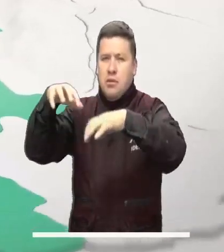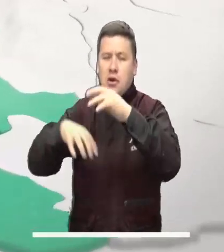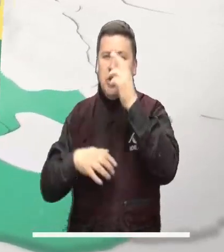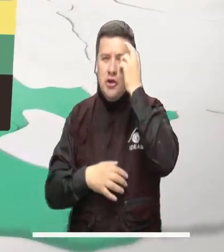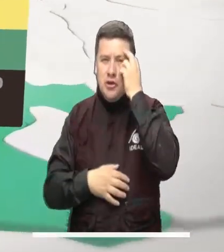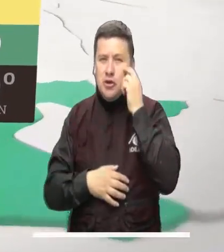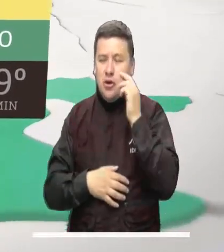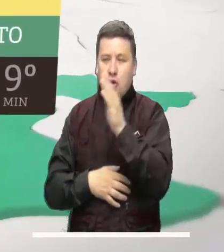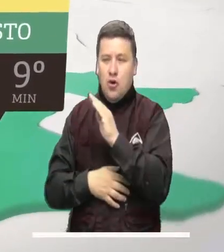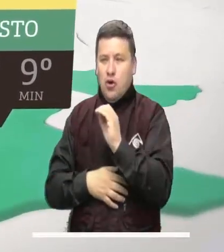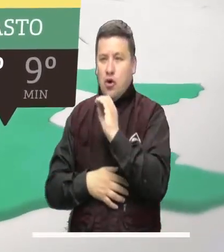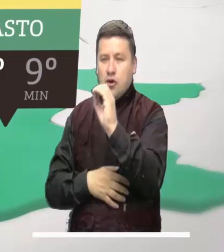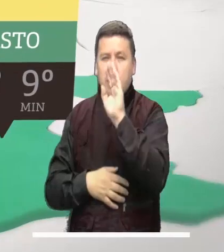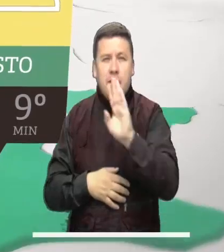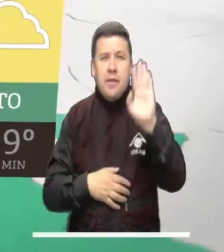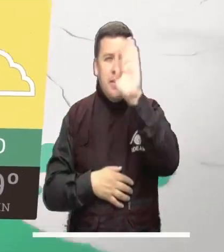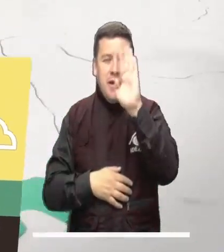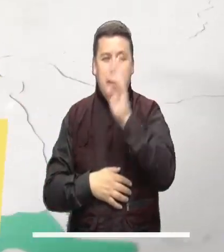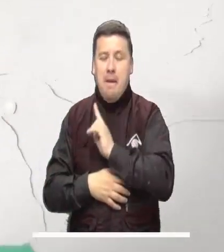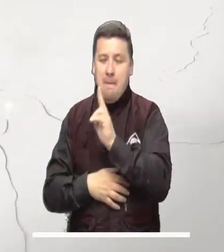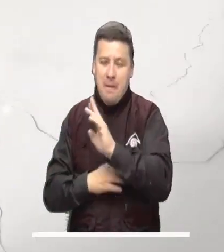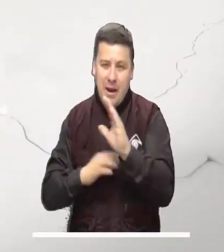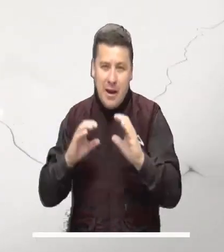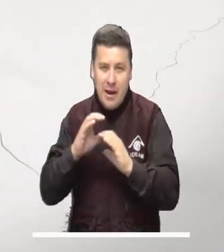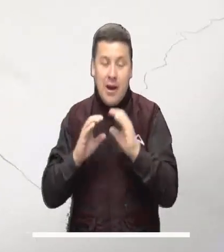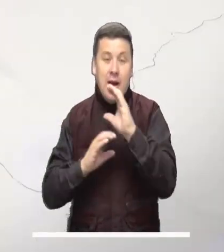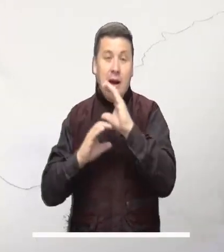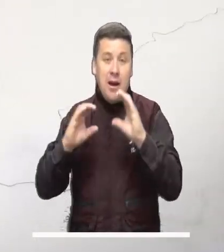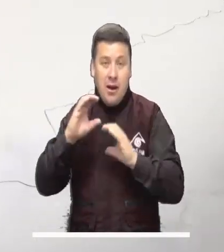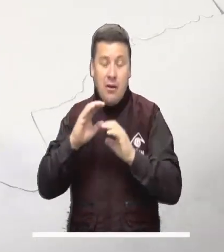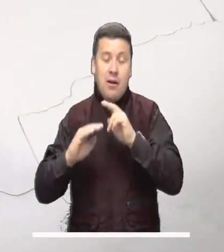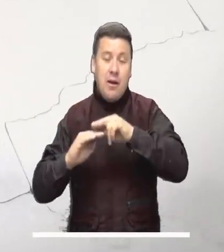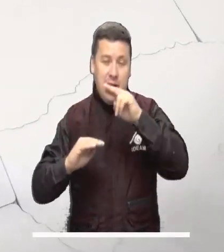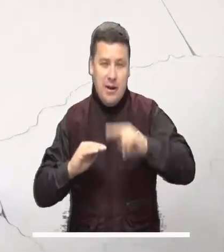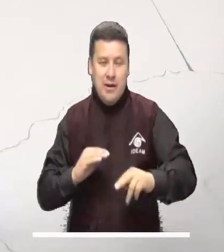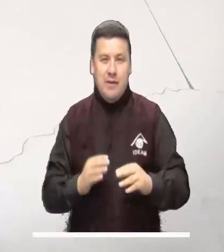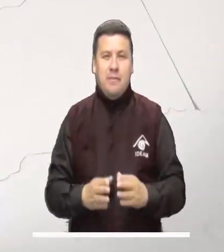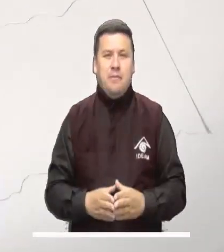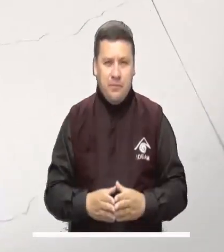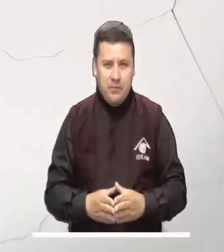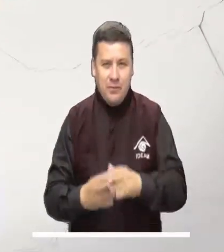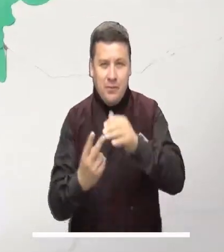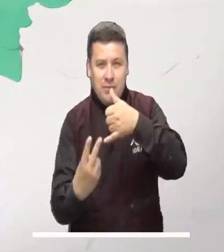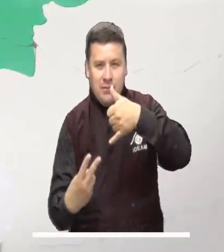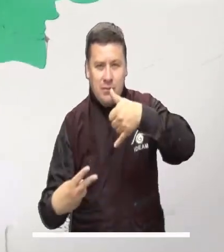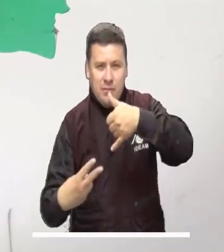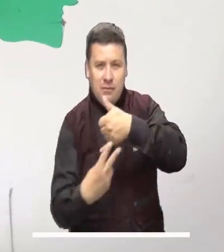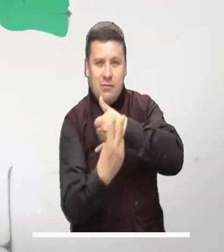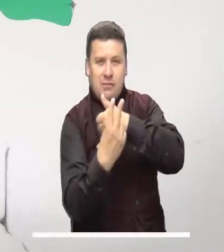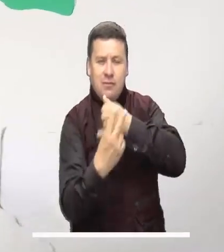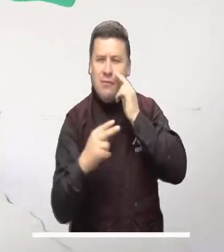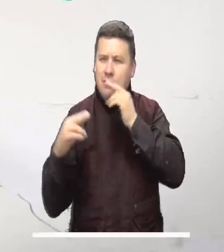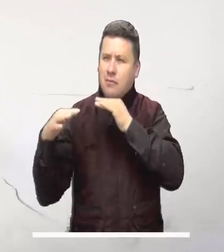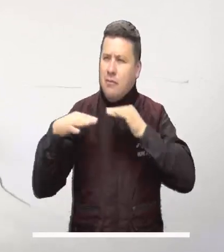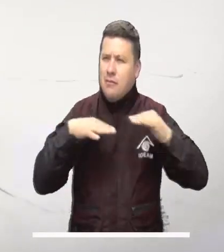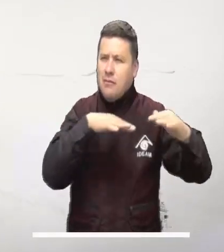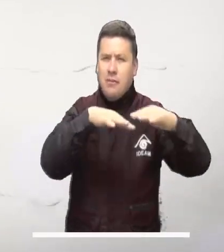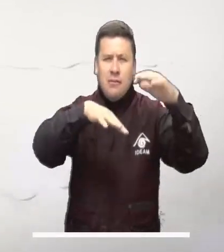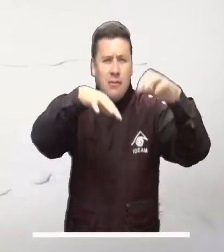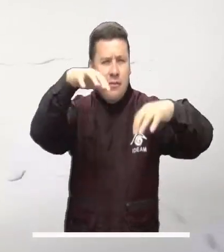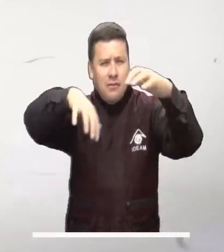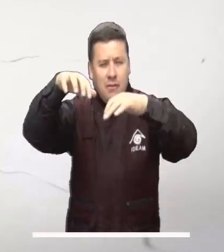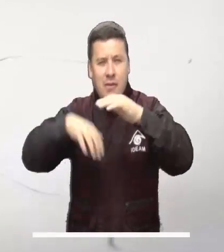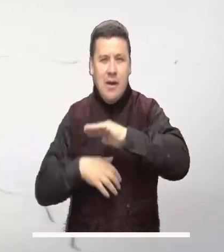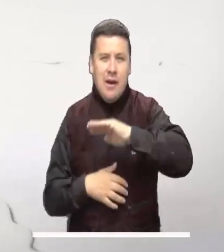...y lluvias moderadas sobre el Chocó y Occidente de los departamentos de Valle del Cauca, Cauca y Nariño. En la región andina se